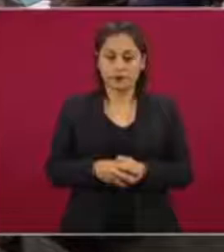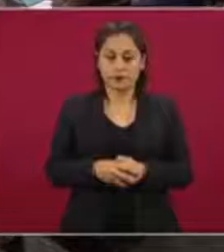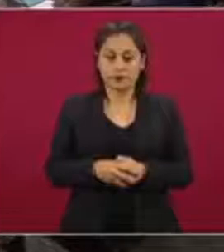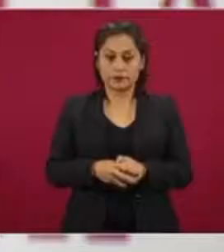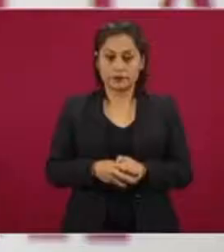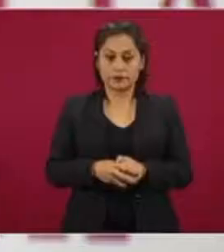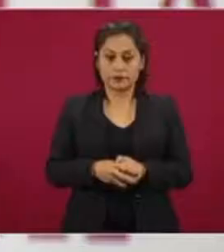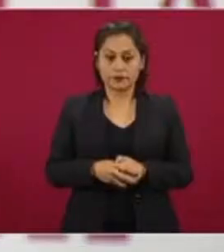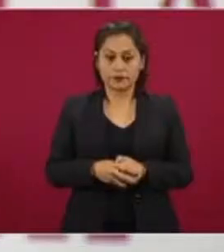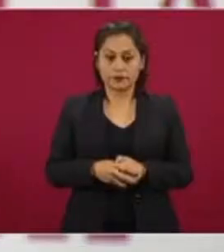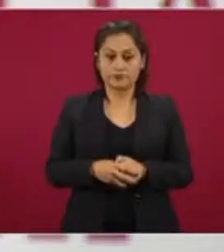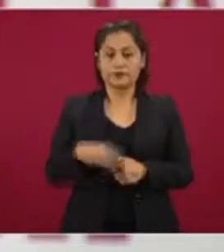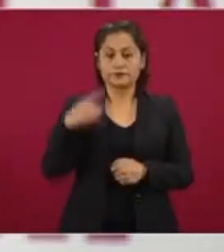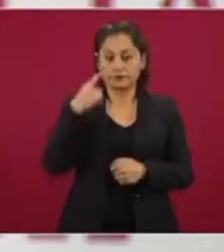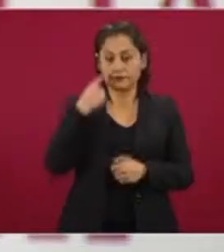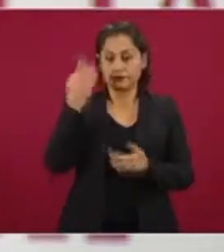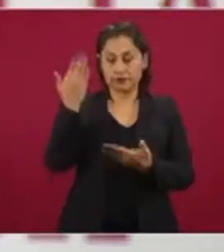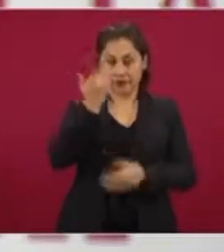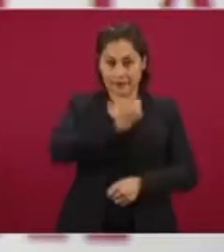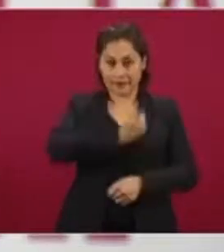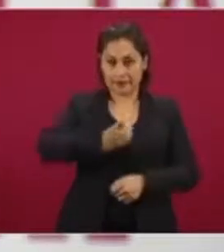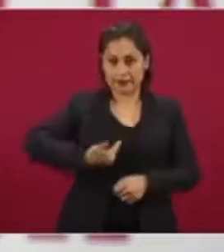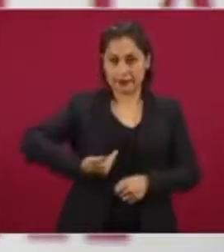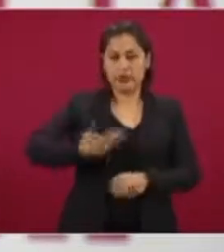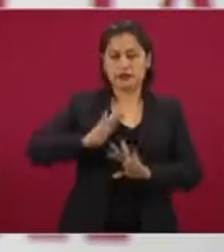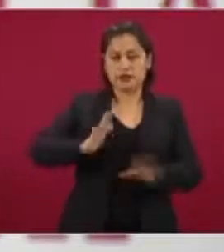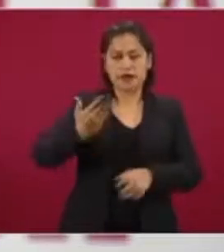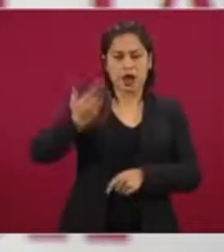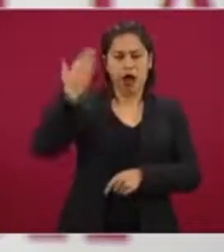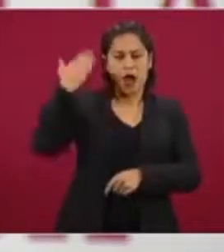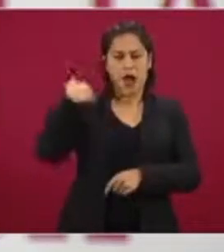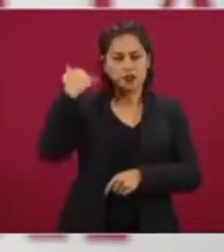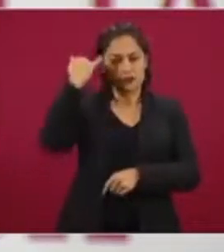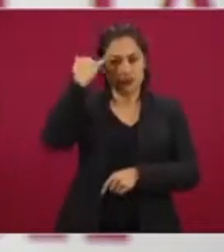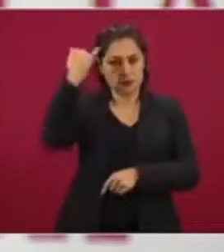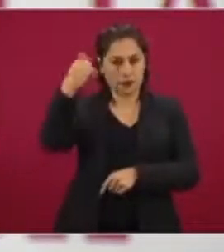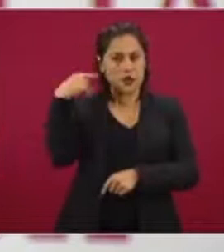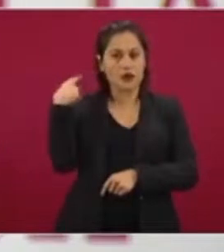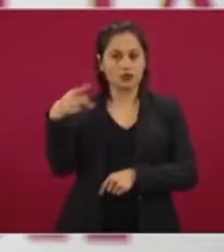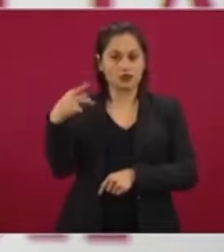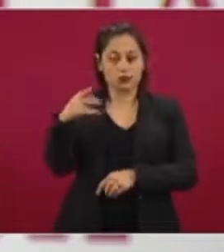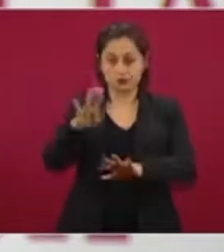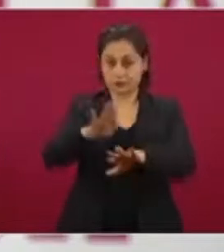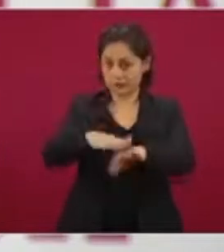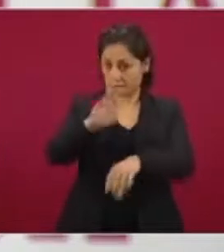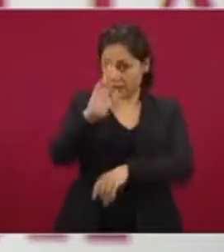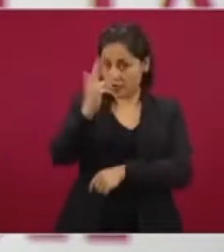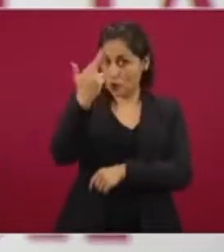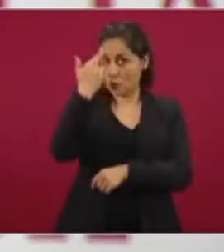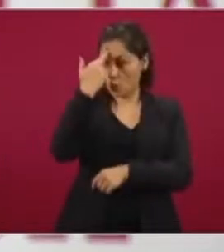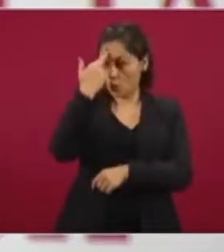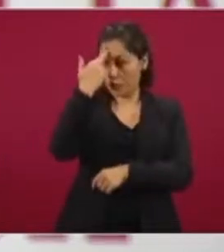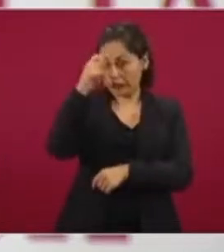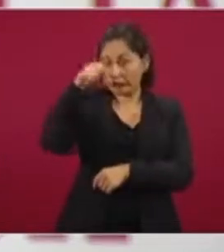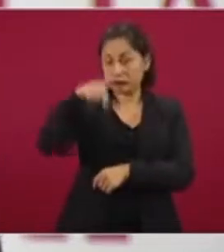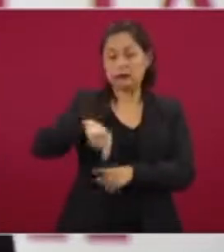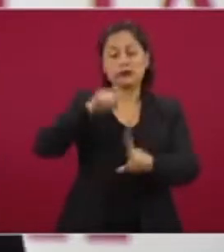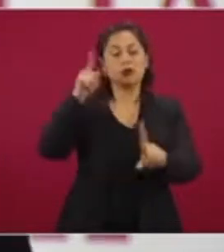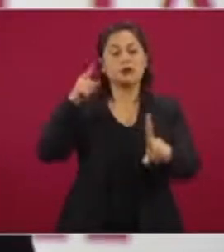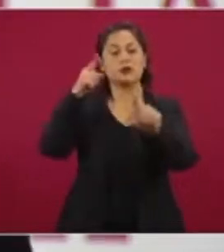La visión del señor presidente ya hace varios meses, recordar que ha sido que México tenga